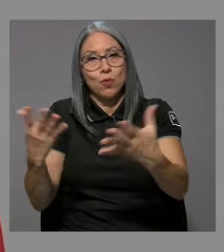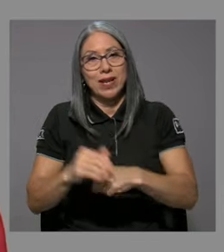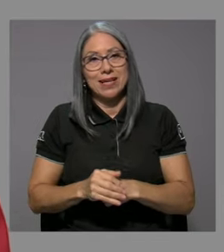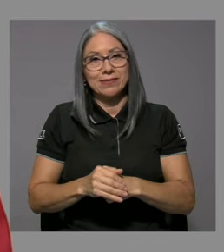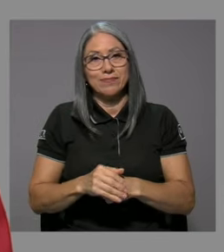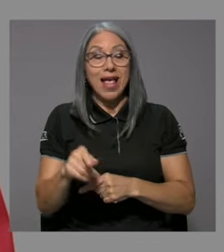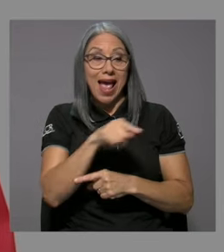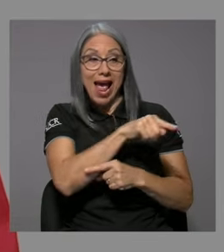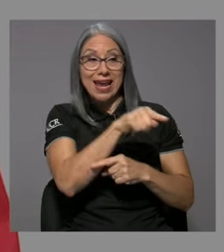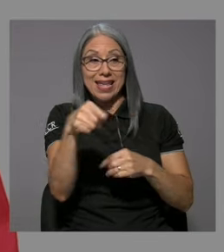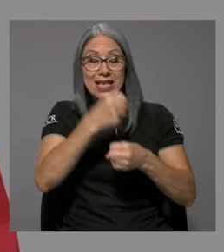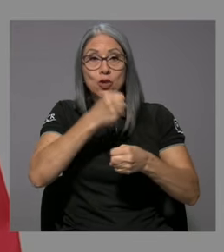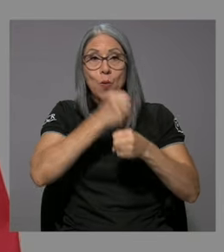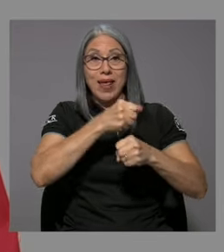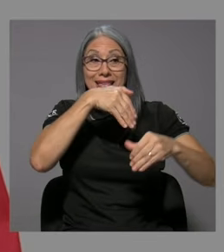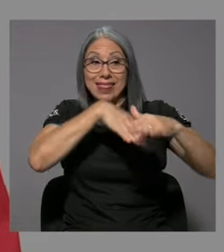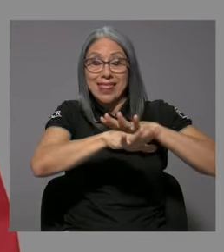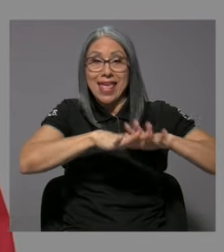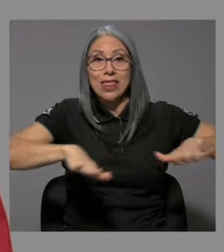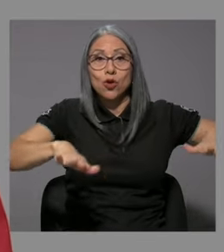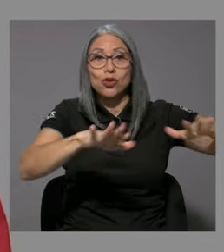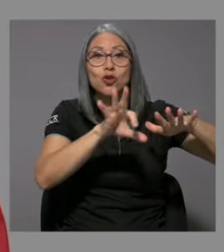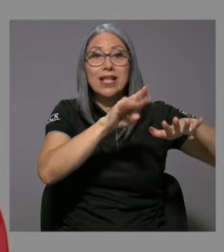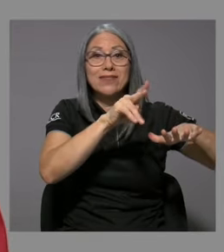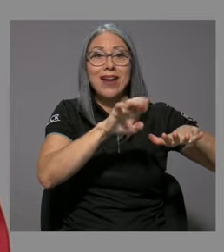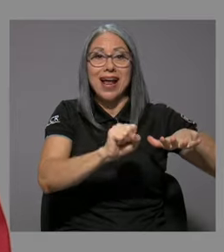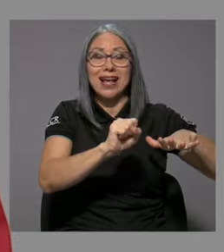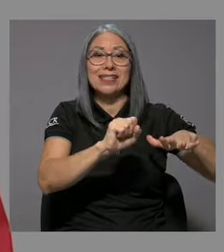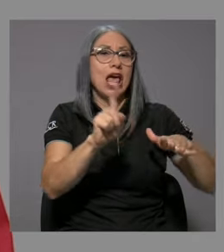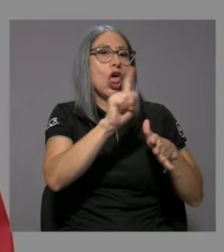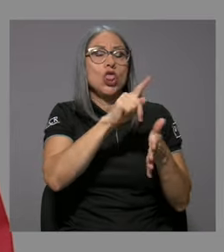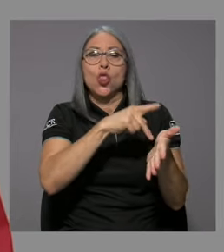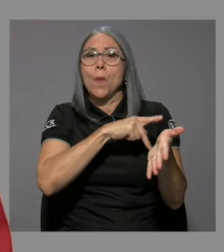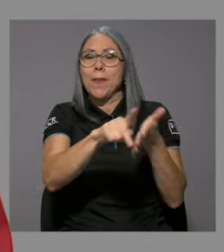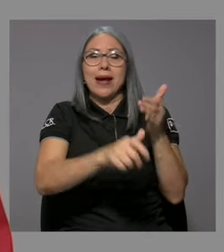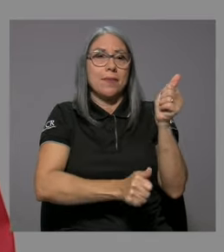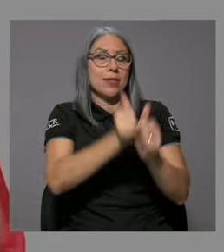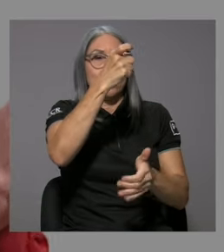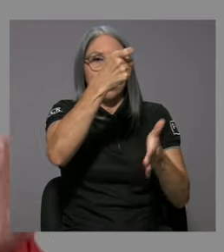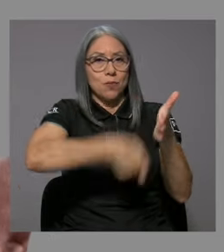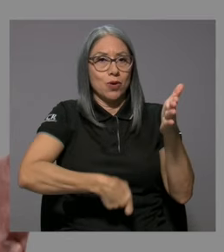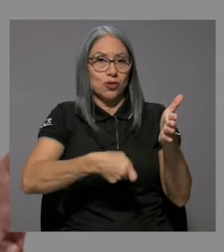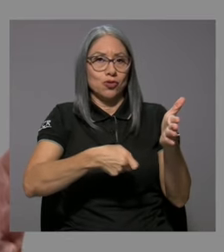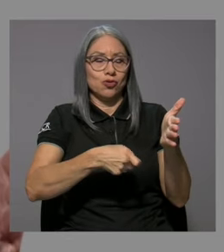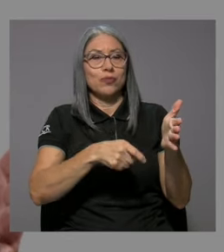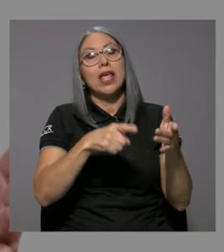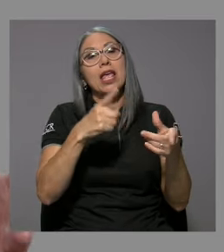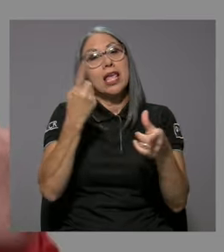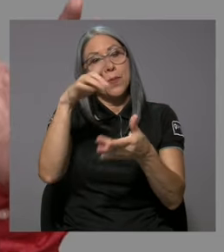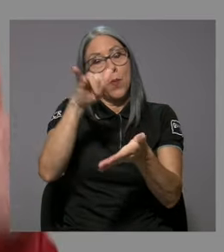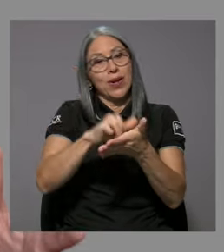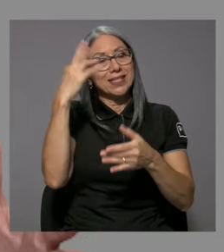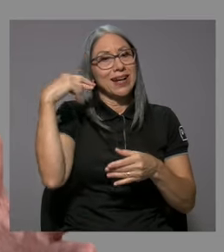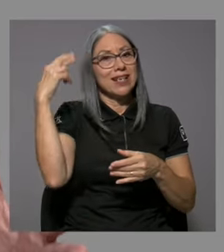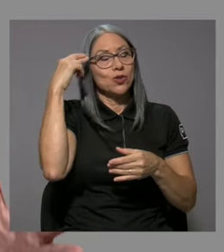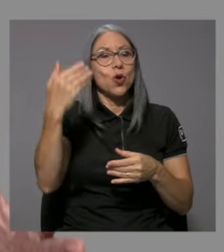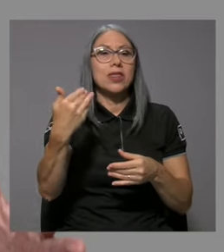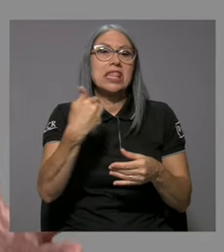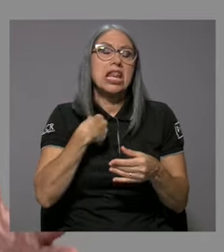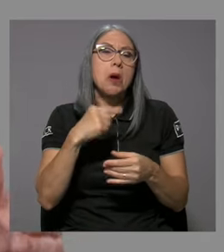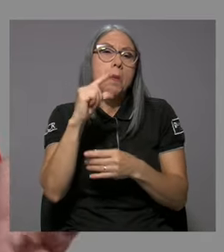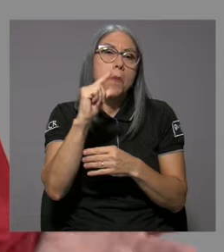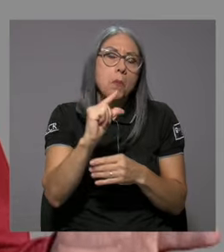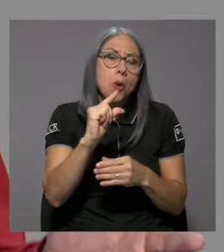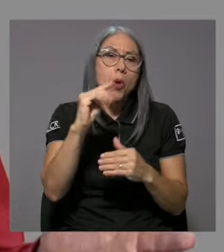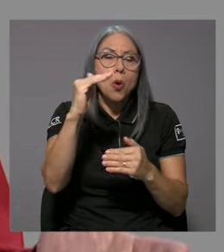encadenadas a las finanzas públicas. Aquellas que operan dentro de zonas francas están exoneradas de pagar la mayor parte de